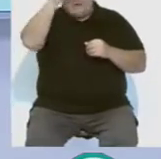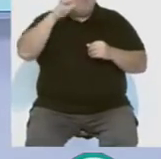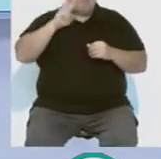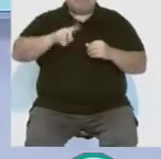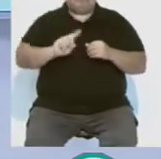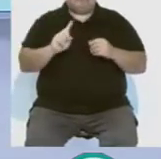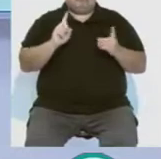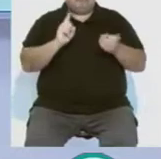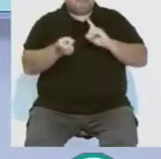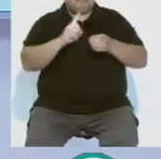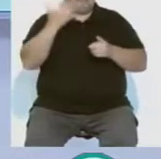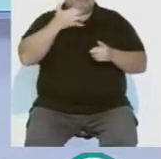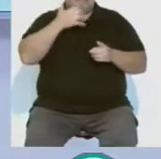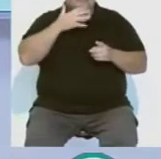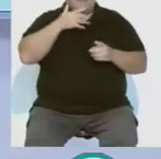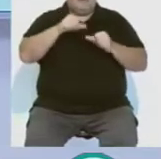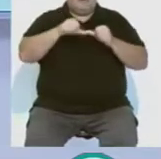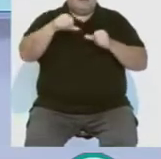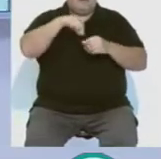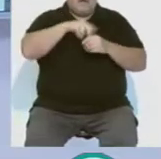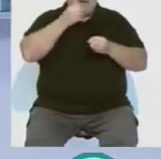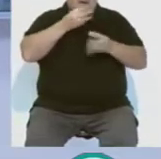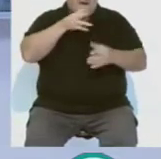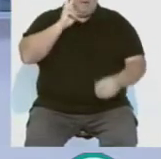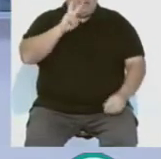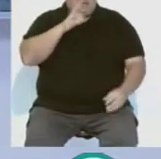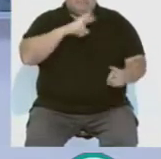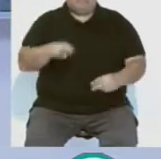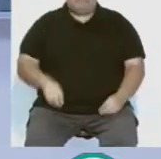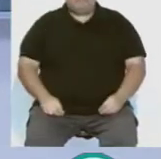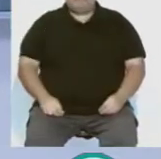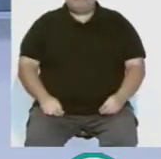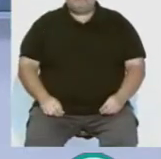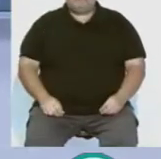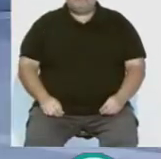con viento de poniente y un panorama desapacible. Tienen toda la información del tiempo a continuación.